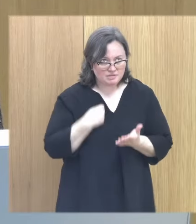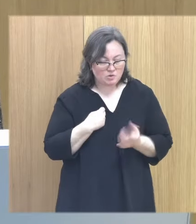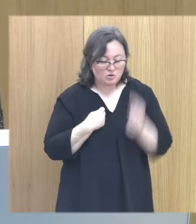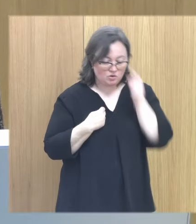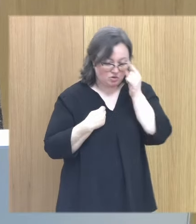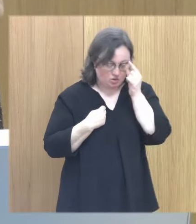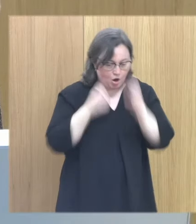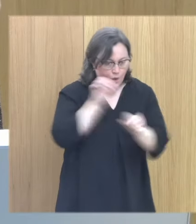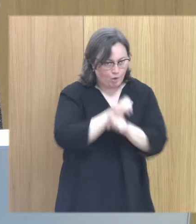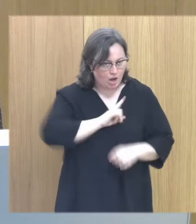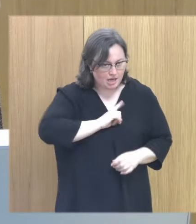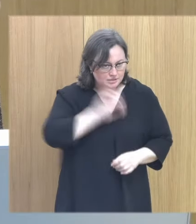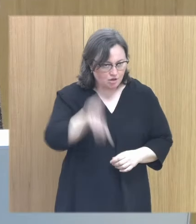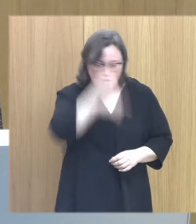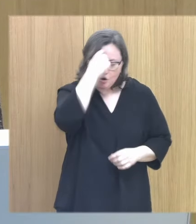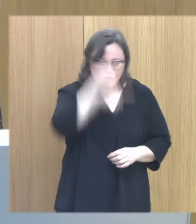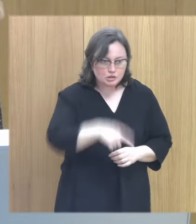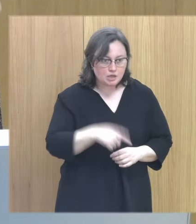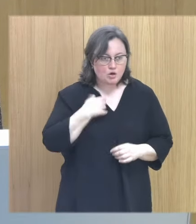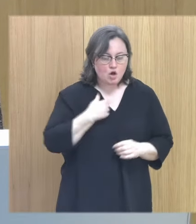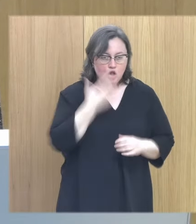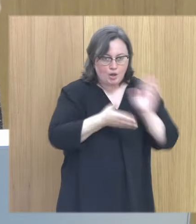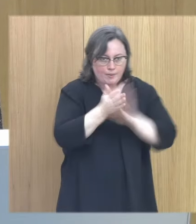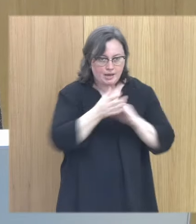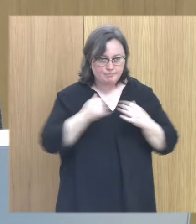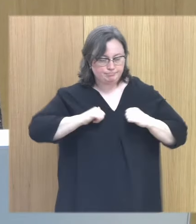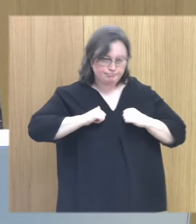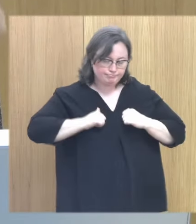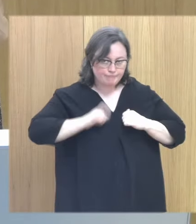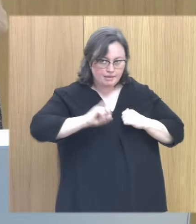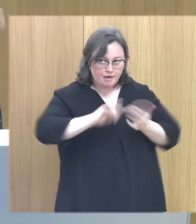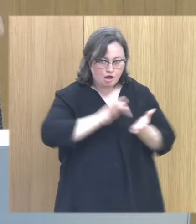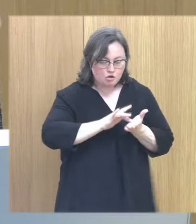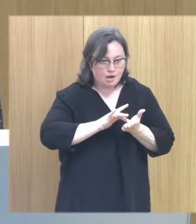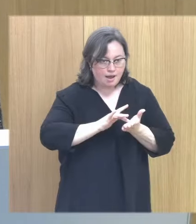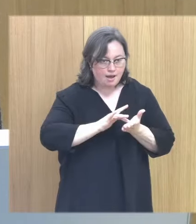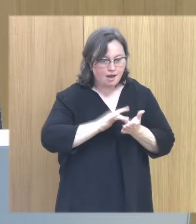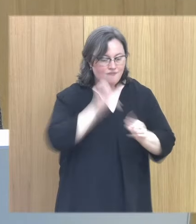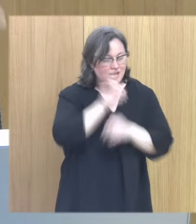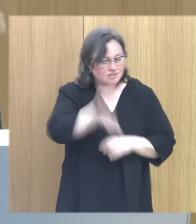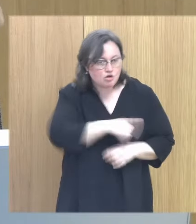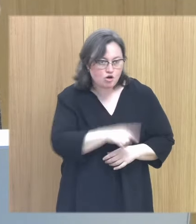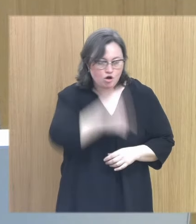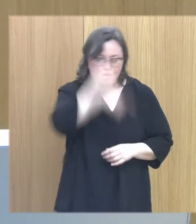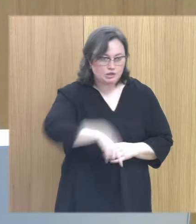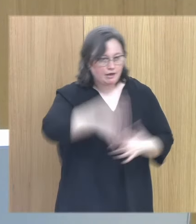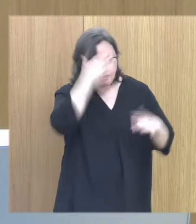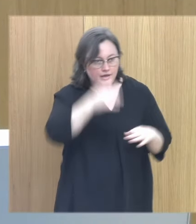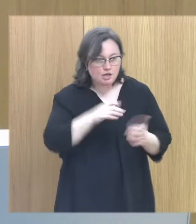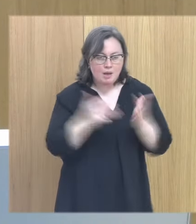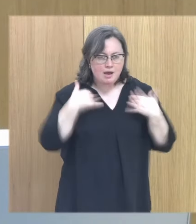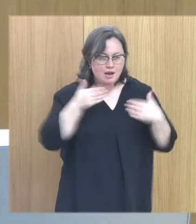me van a violar o no me van a violar. Yo bajo al colegio, voy al colegio sin saber si ese día me van a violar o no me van a violar. Yo voy al